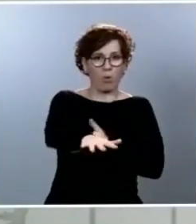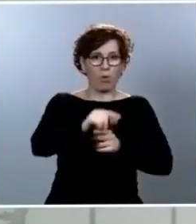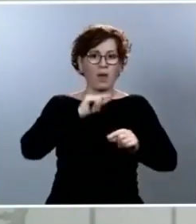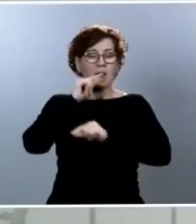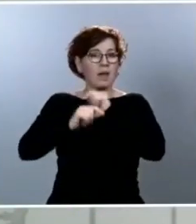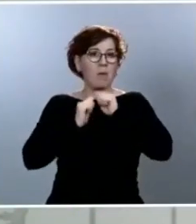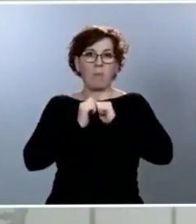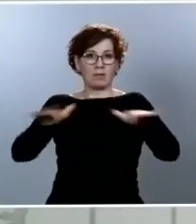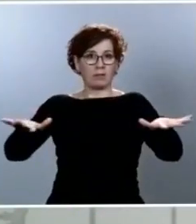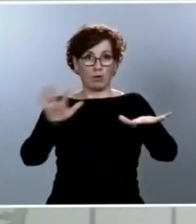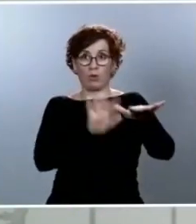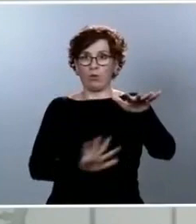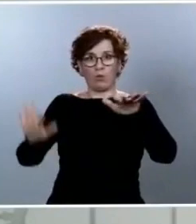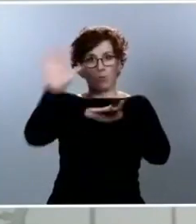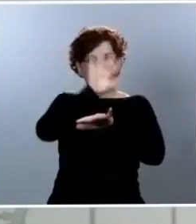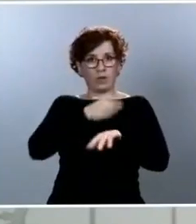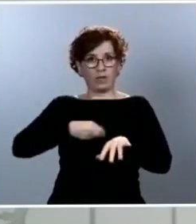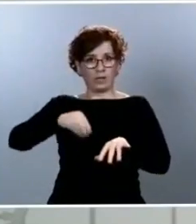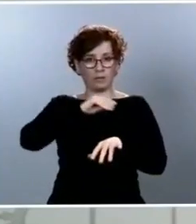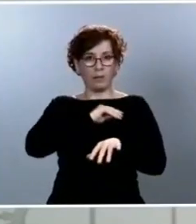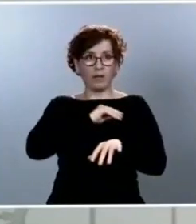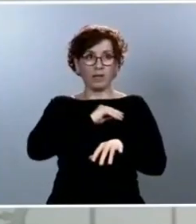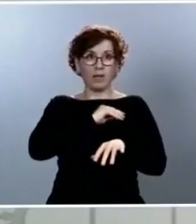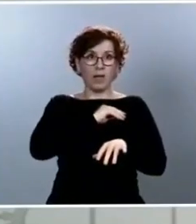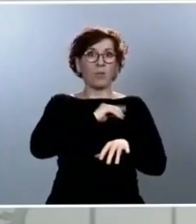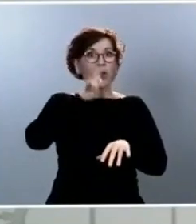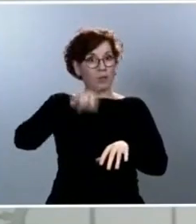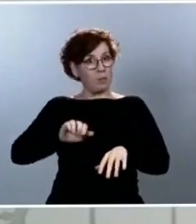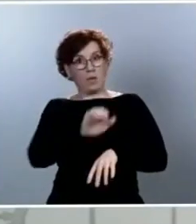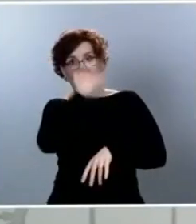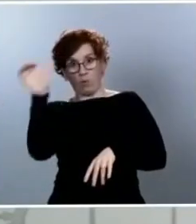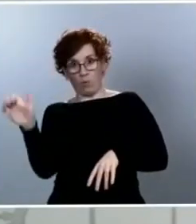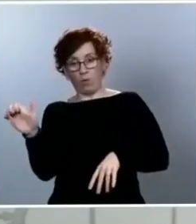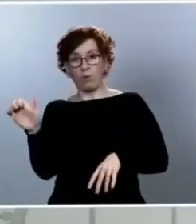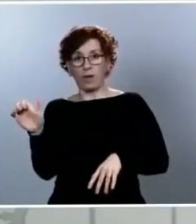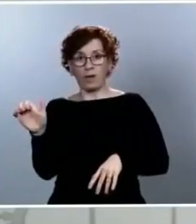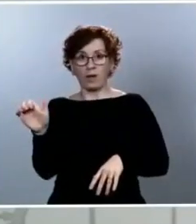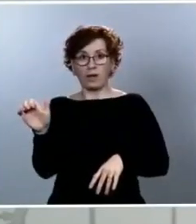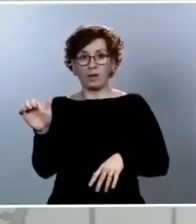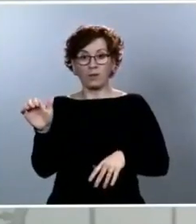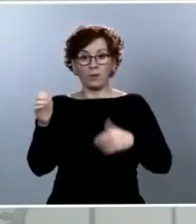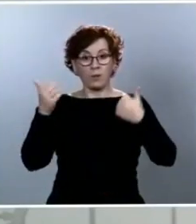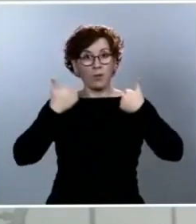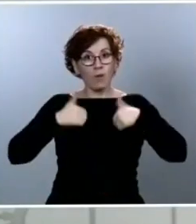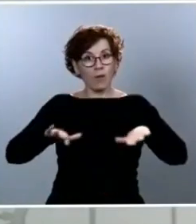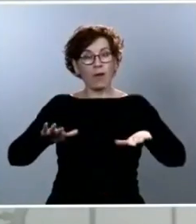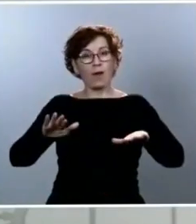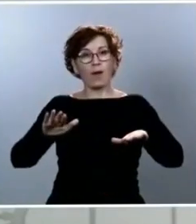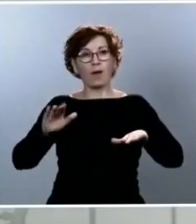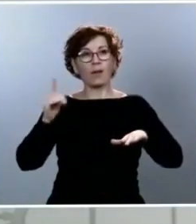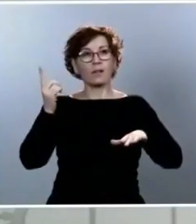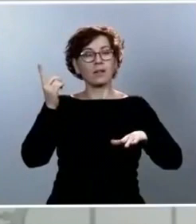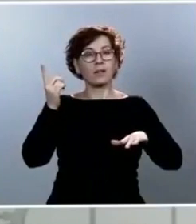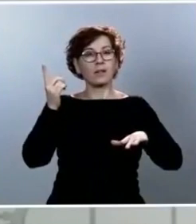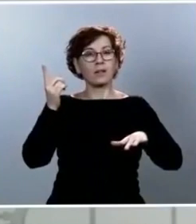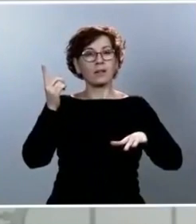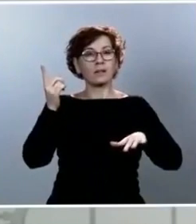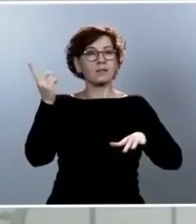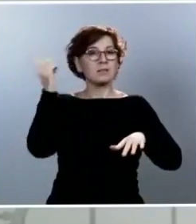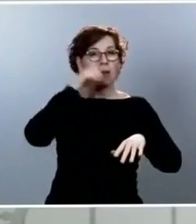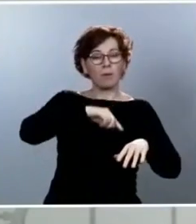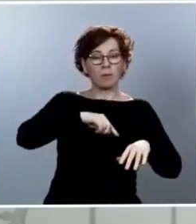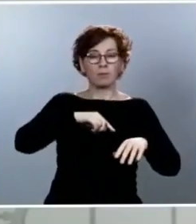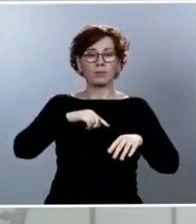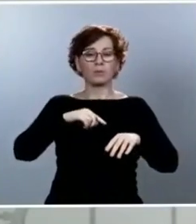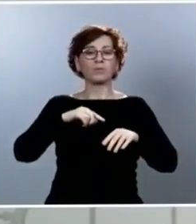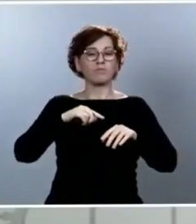conjunto del continente europeo. Y por eso es importante que una vez que ya conocemos cómo, qué nivel de contagio tan importante tiene